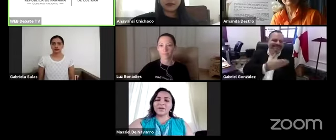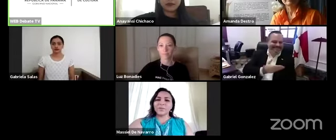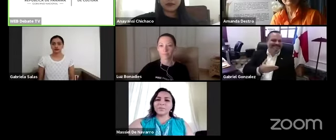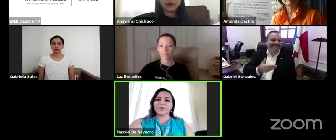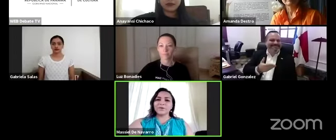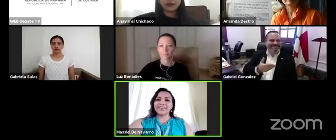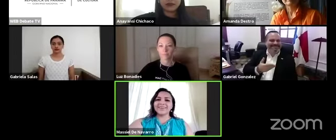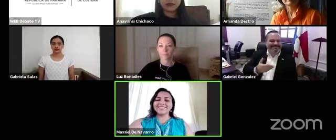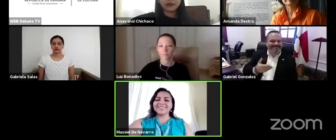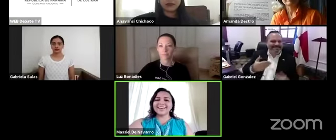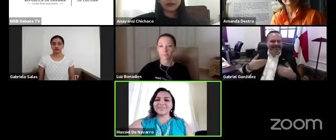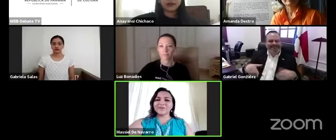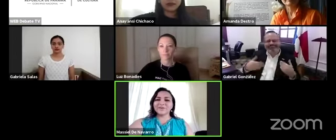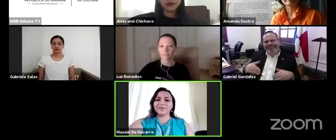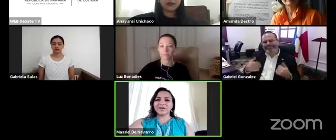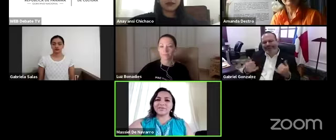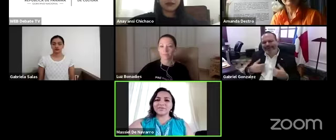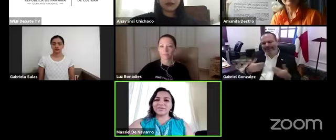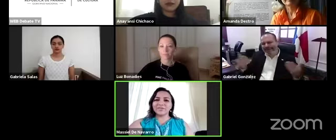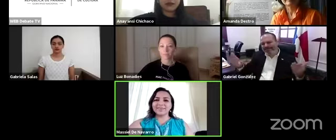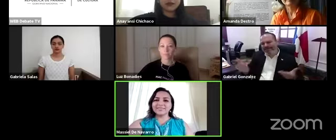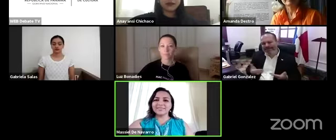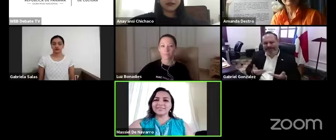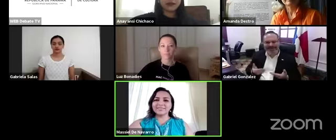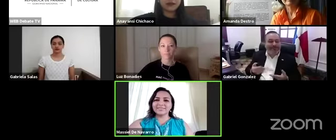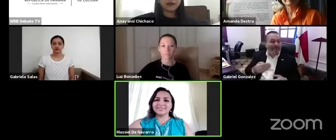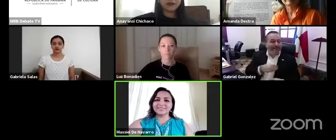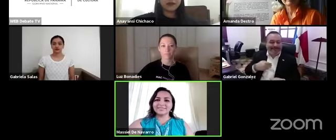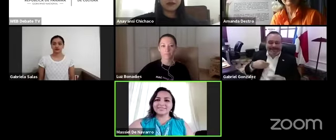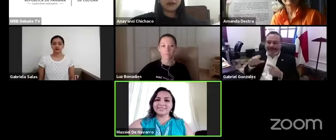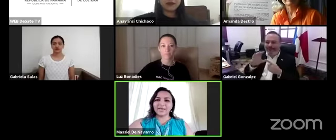Buenos días a todos los que nos oyen.